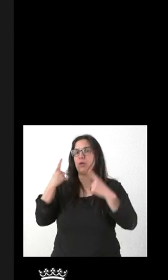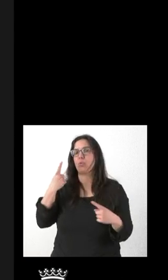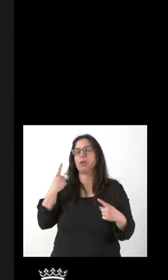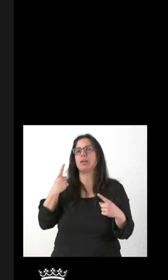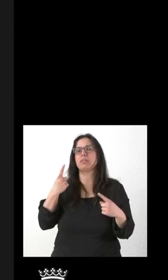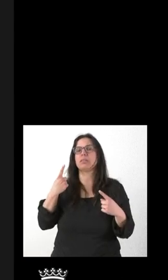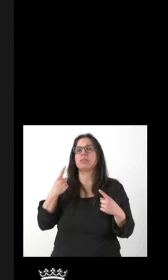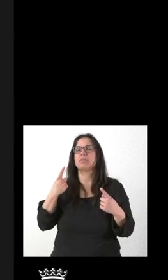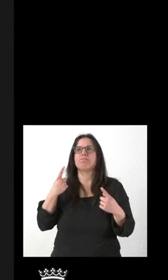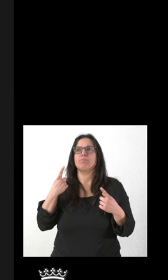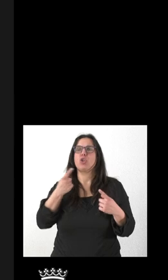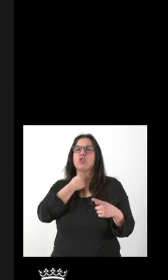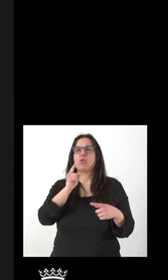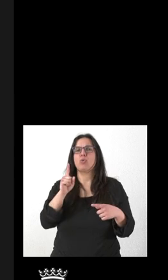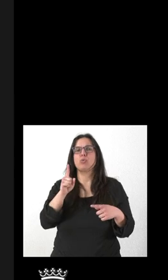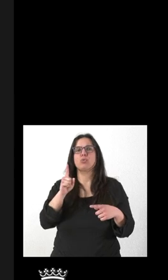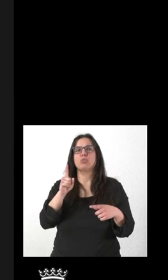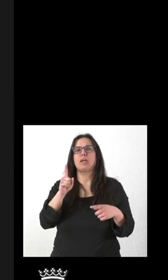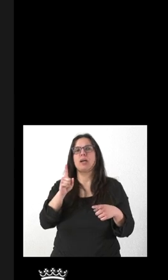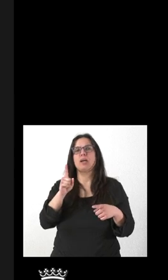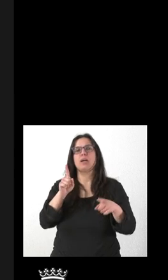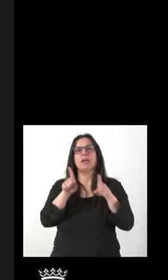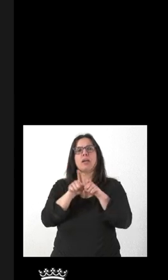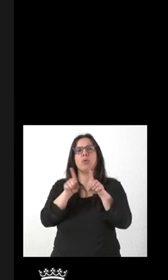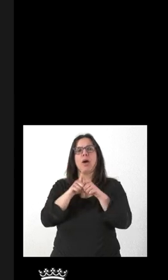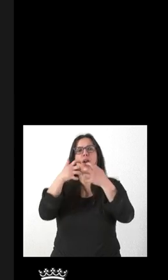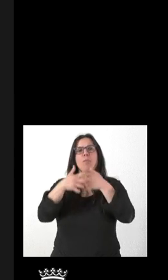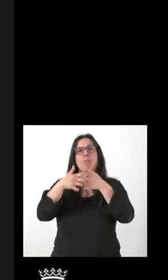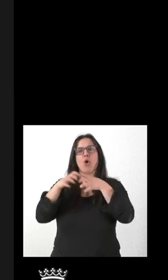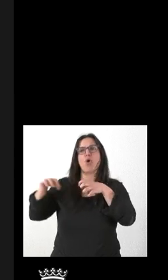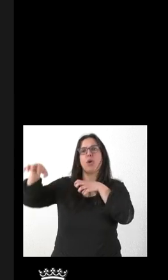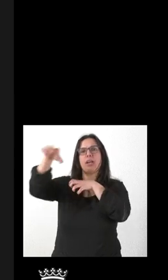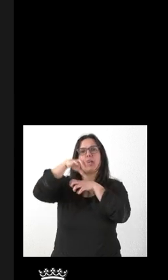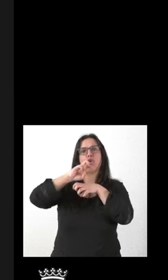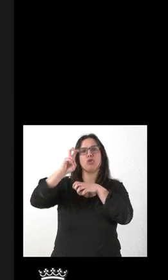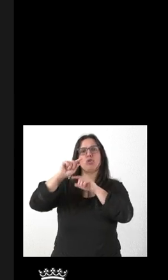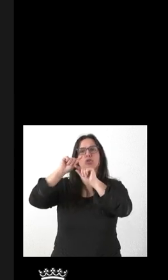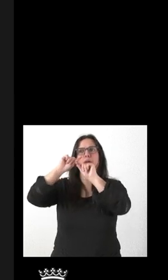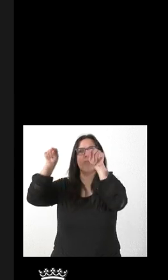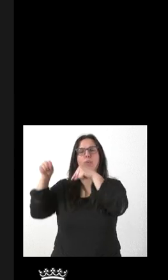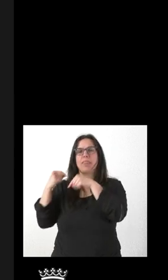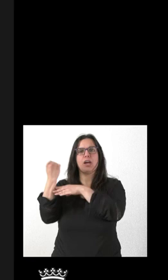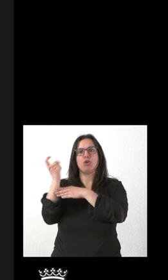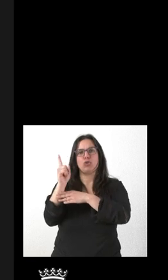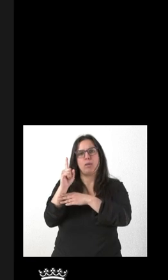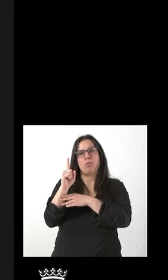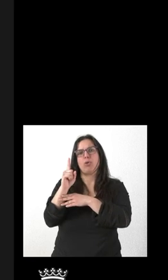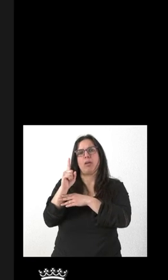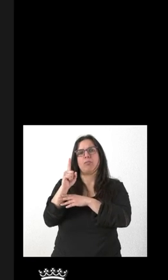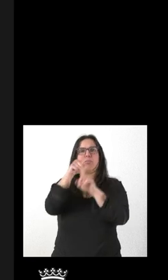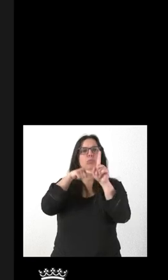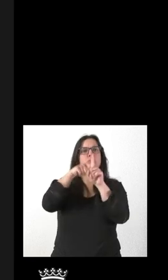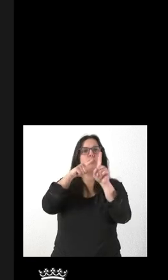huevos en la misma cesta? Hablando de que no se apoyan otros polígonos de la provincia, especialmente el de Valcorva, en la capital.